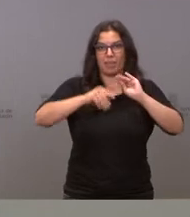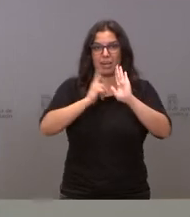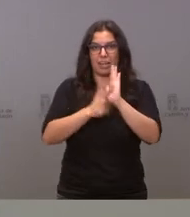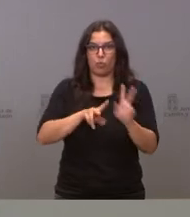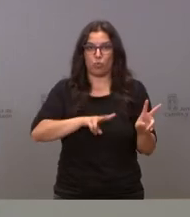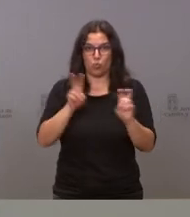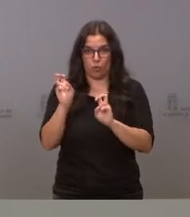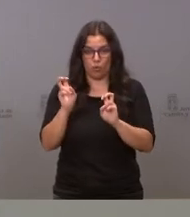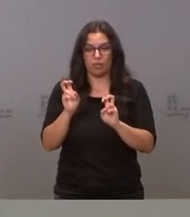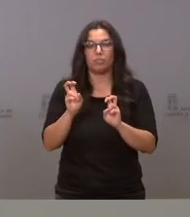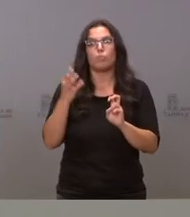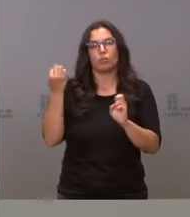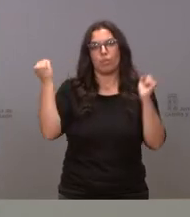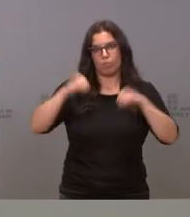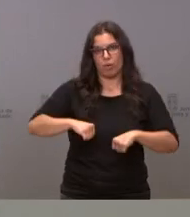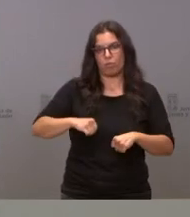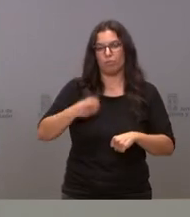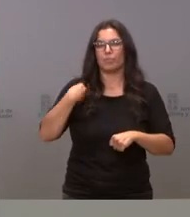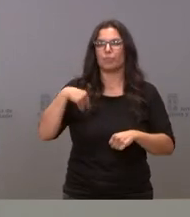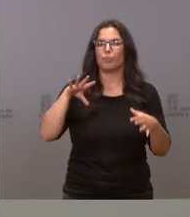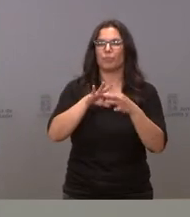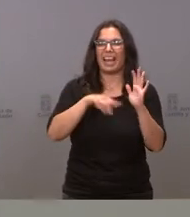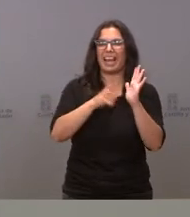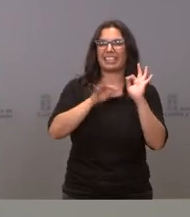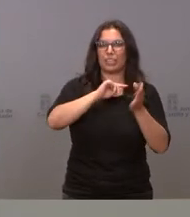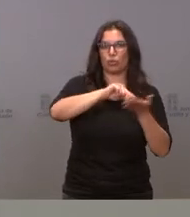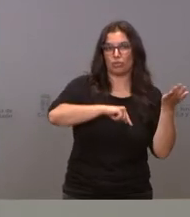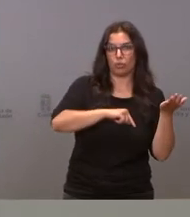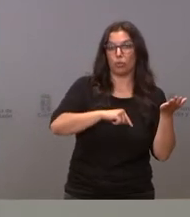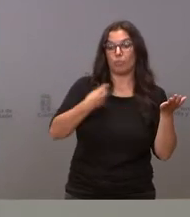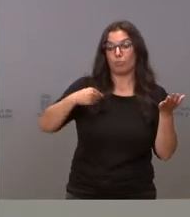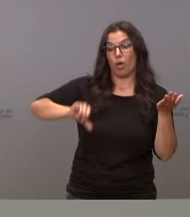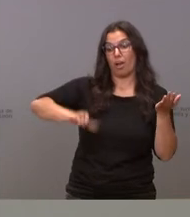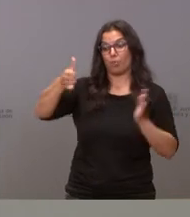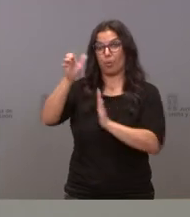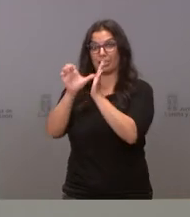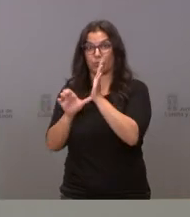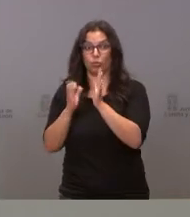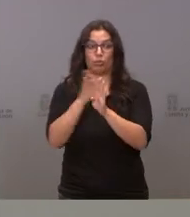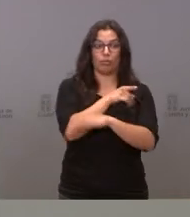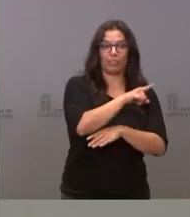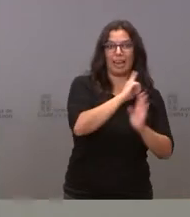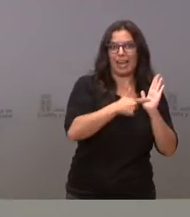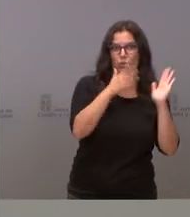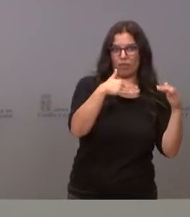actual, entre otras, a la ley de contratos del Estado, que no estaba en vigor cuando se aprobó este primer consorcio.